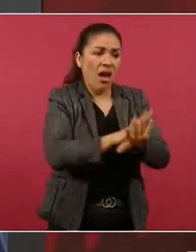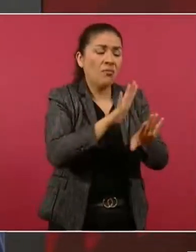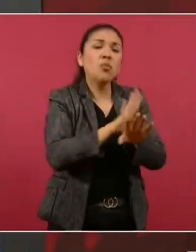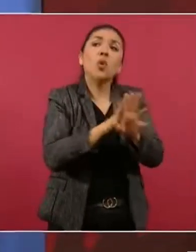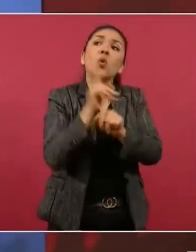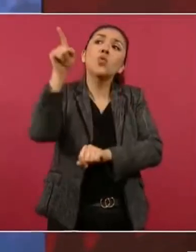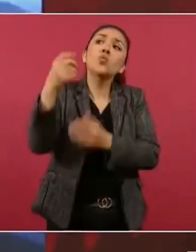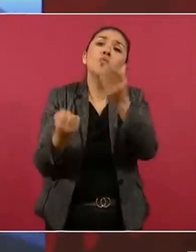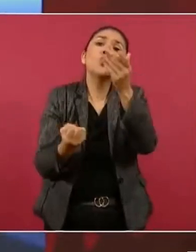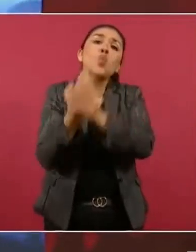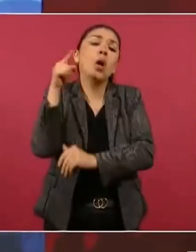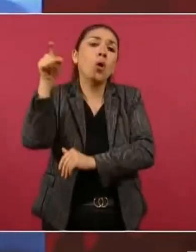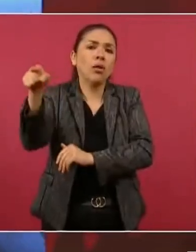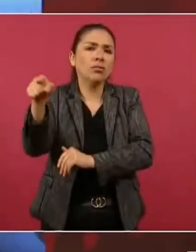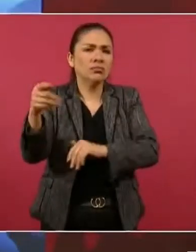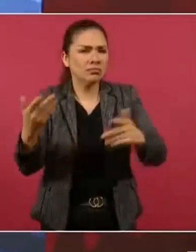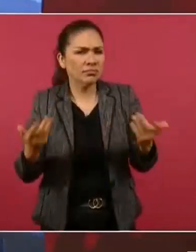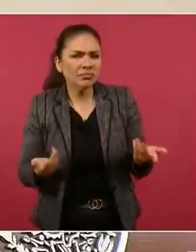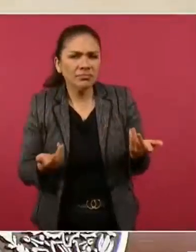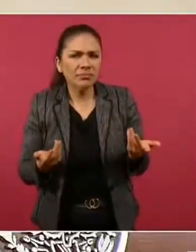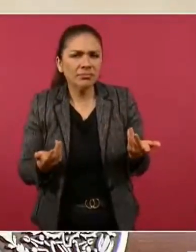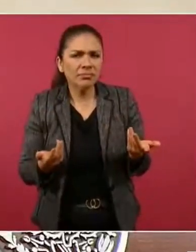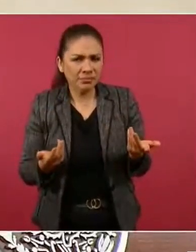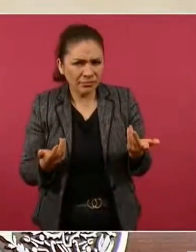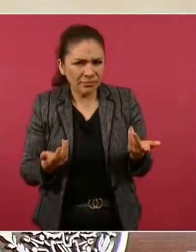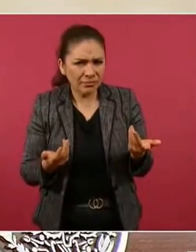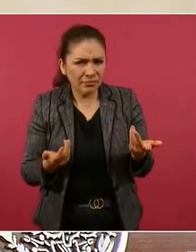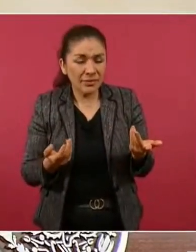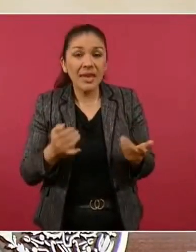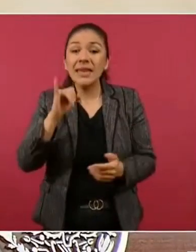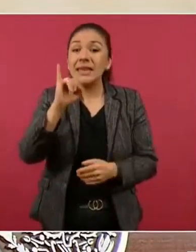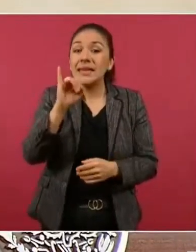no dicen nada que se iban